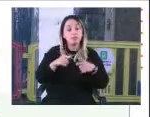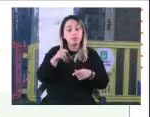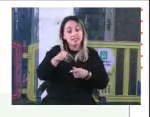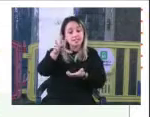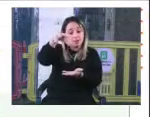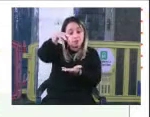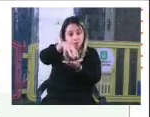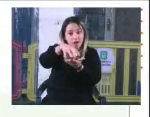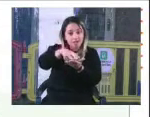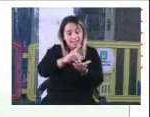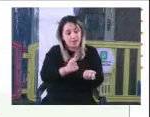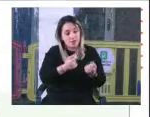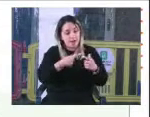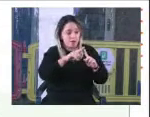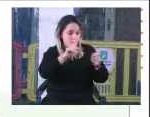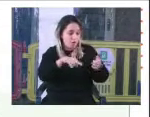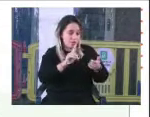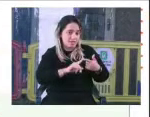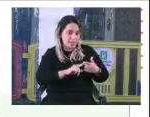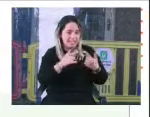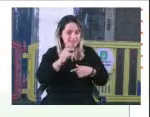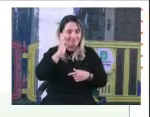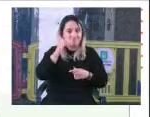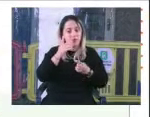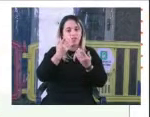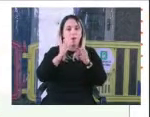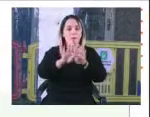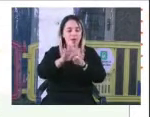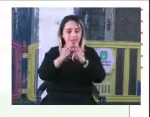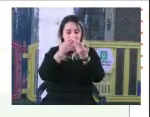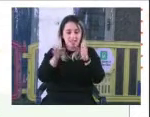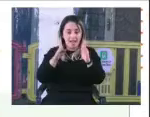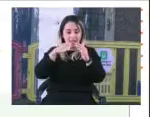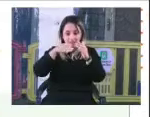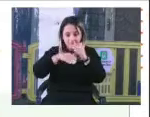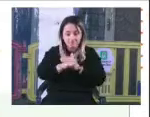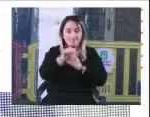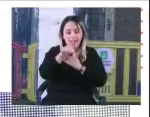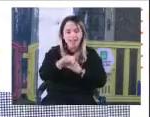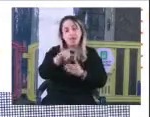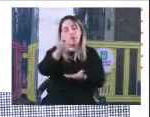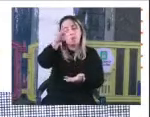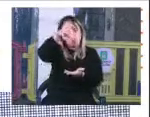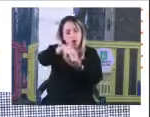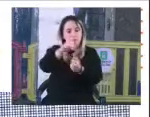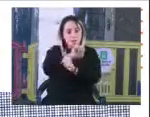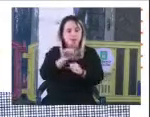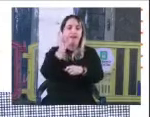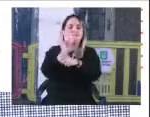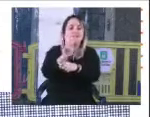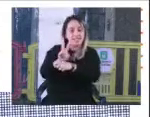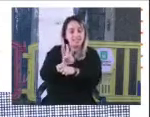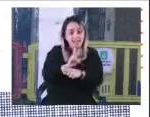pedazo que hoy nos dejan cuando se abra la puerta, va a poder ser también un lugar que se visite y